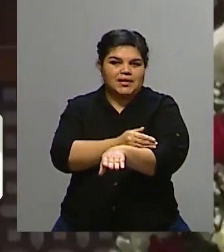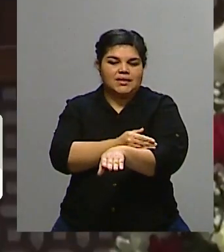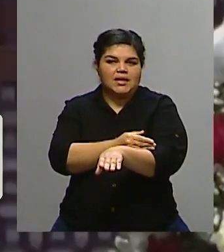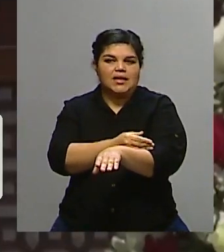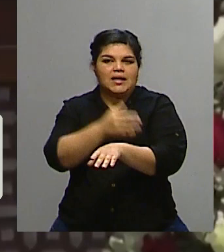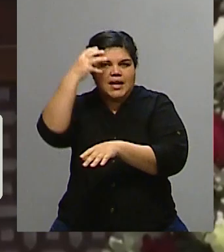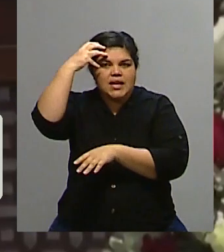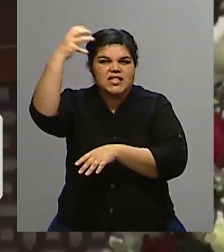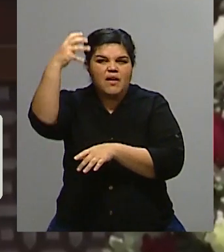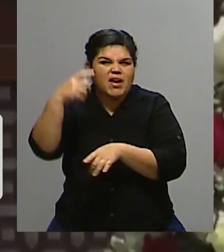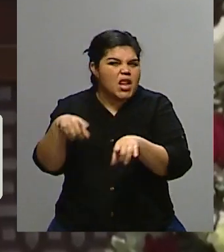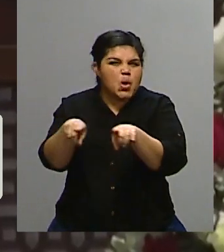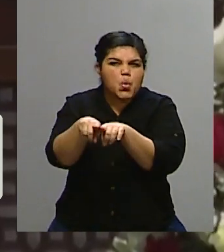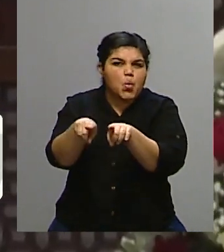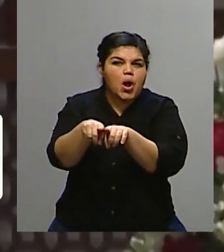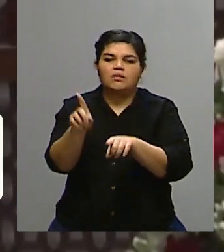Isabel, pero bueno,